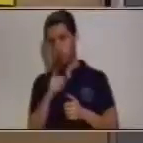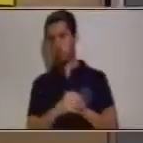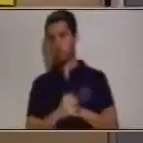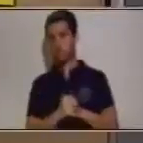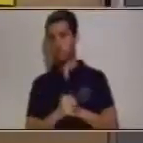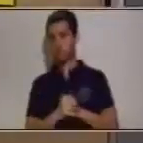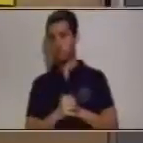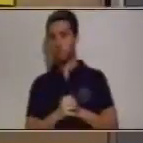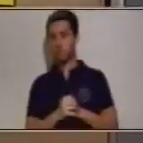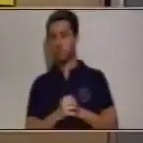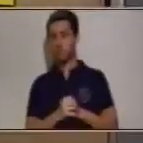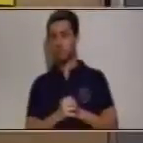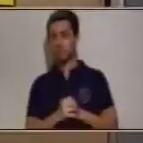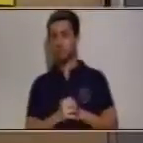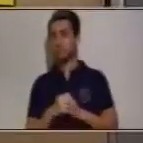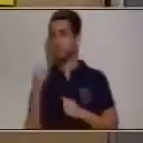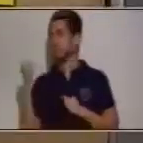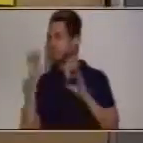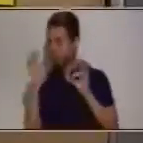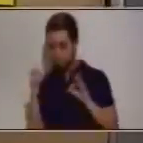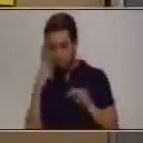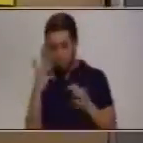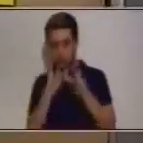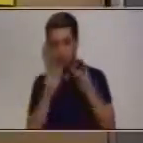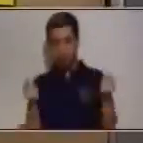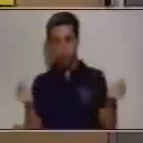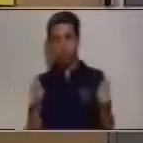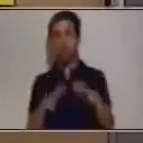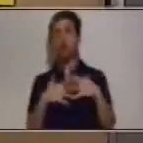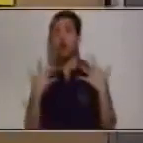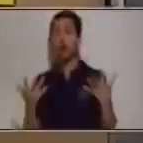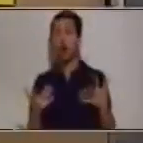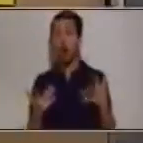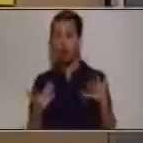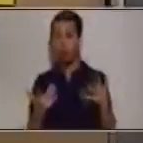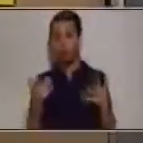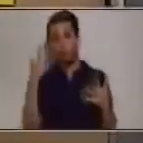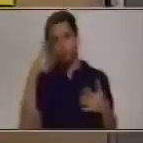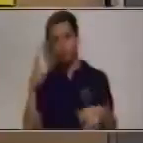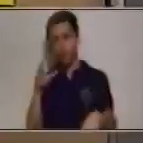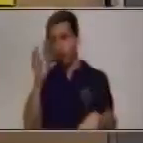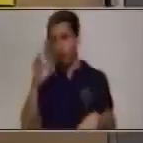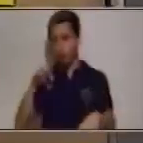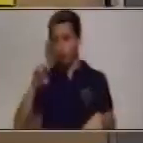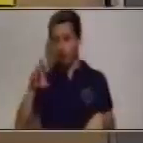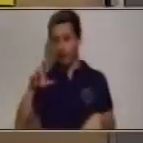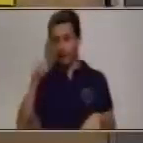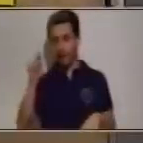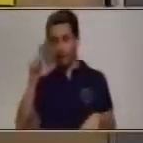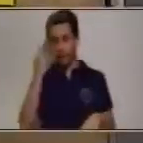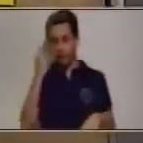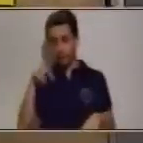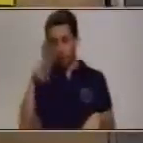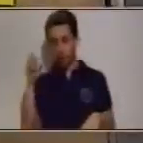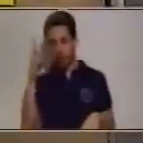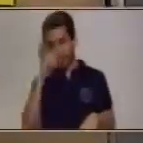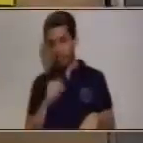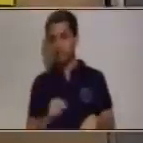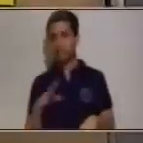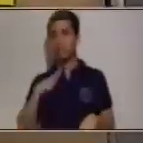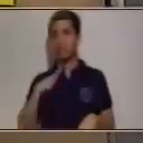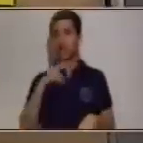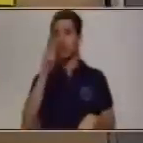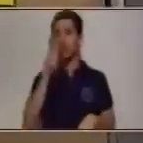y de esa manera hemos tratado de resolver entonces estas operaciones de dos cifras